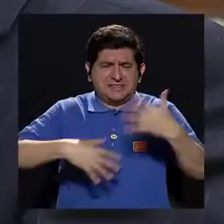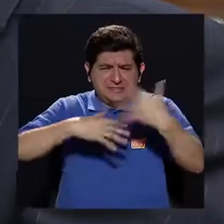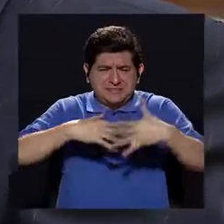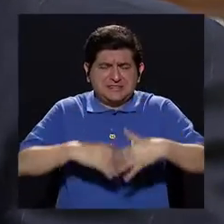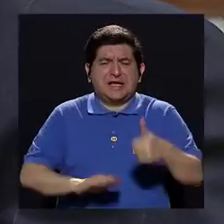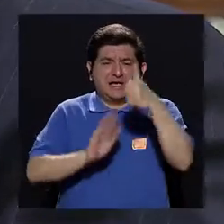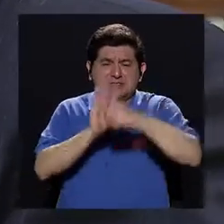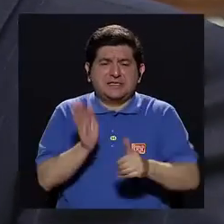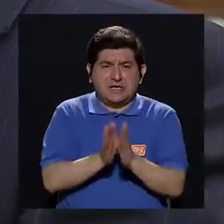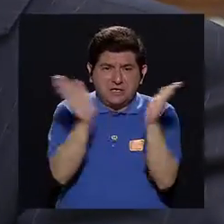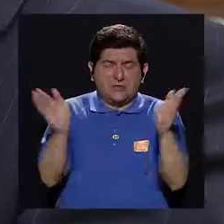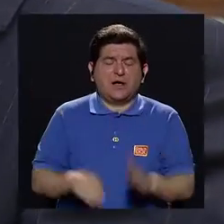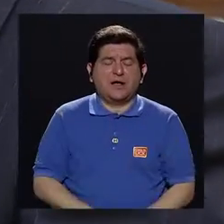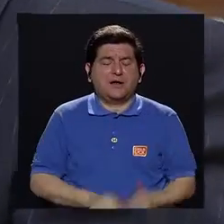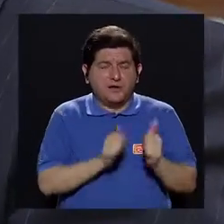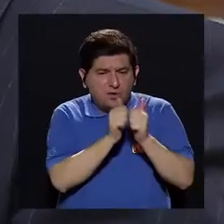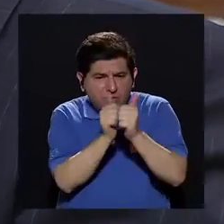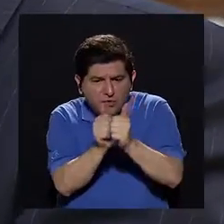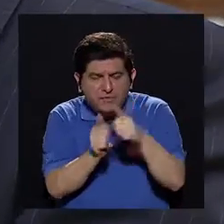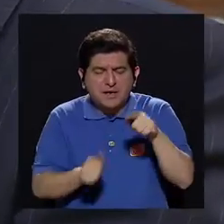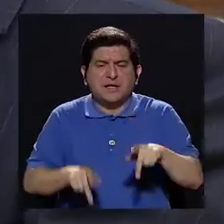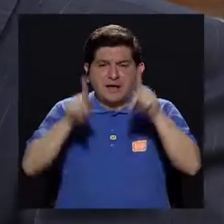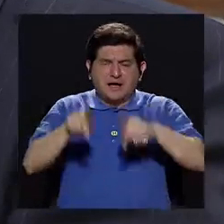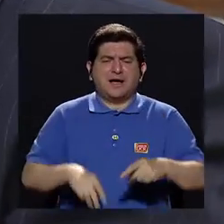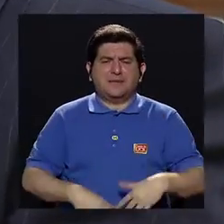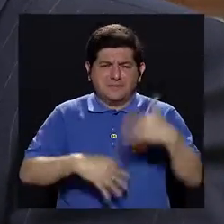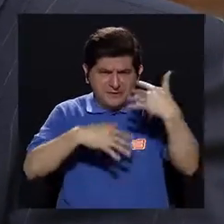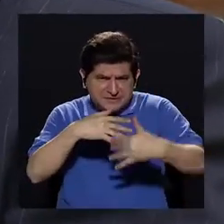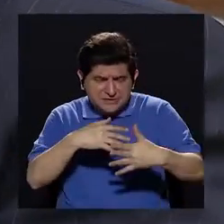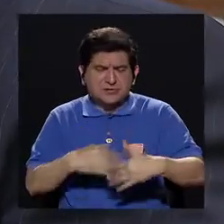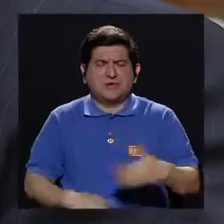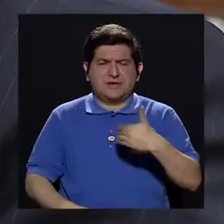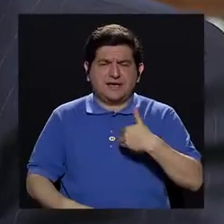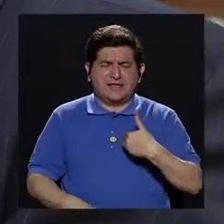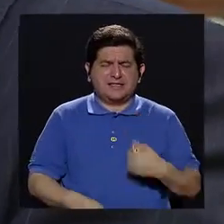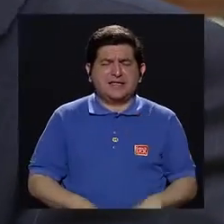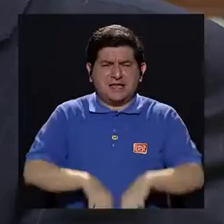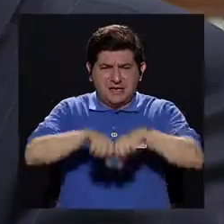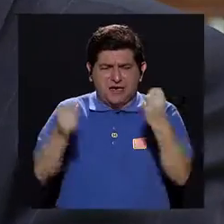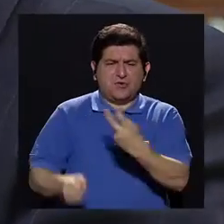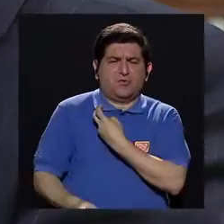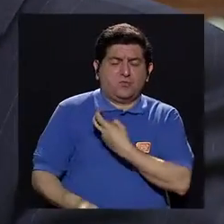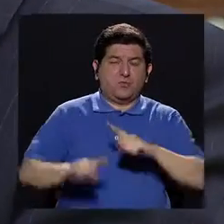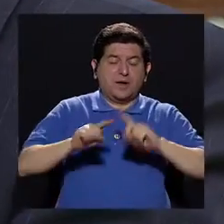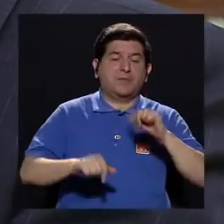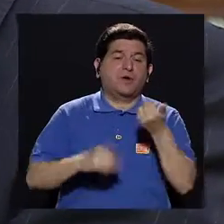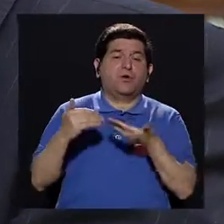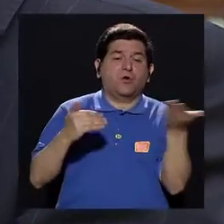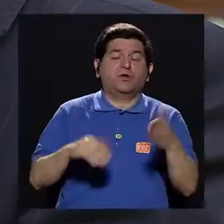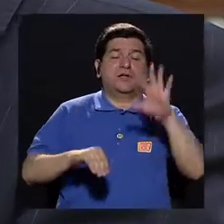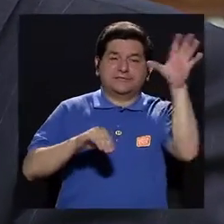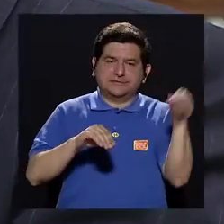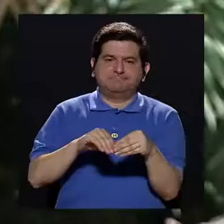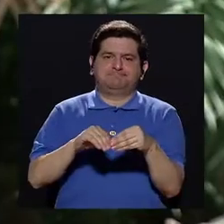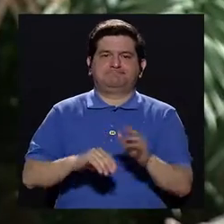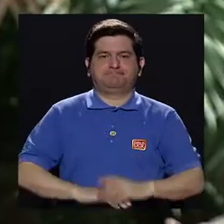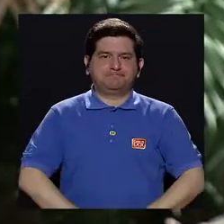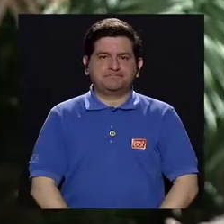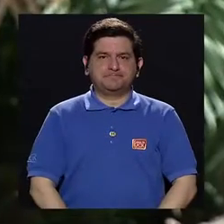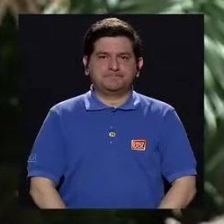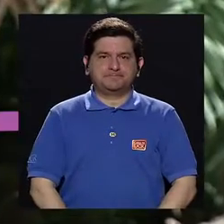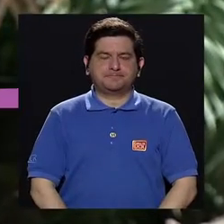cirujano general con el politraumatizadora, que al final siempre tiene su fractura, pero que tiene otros daños. Doctor,